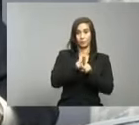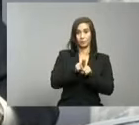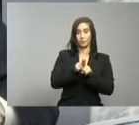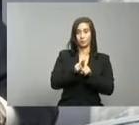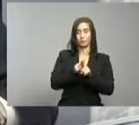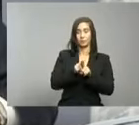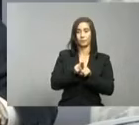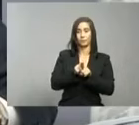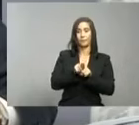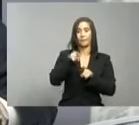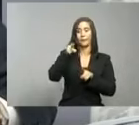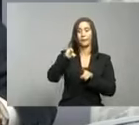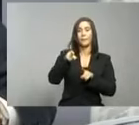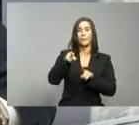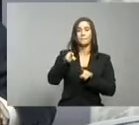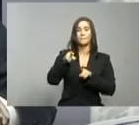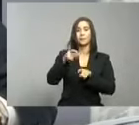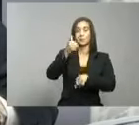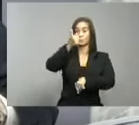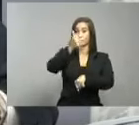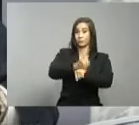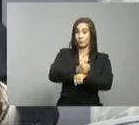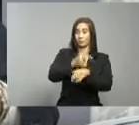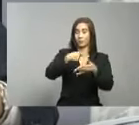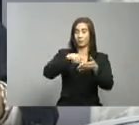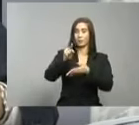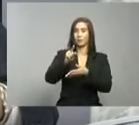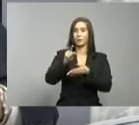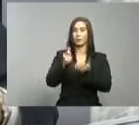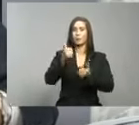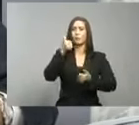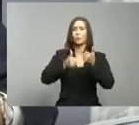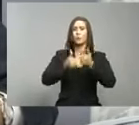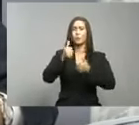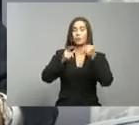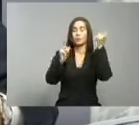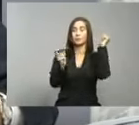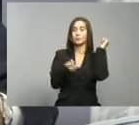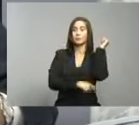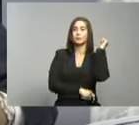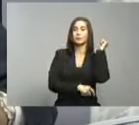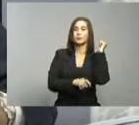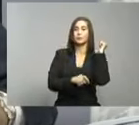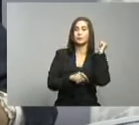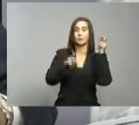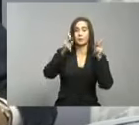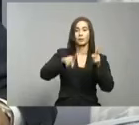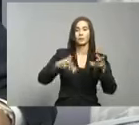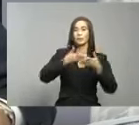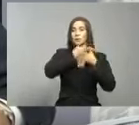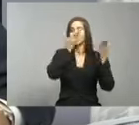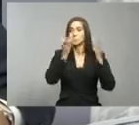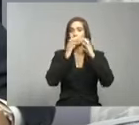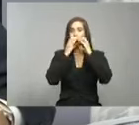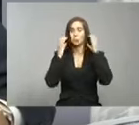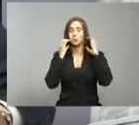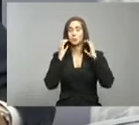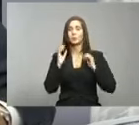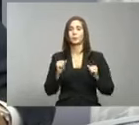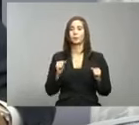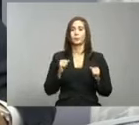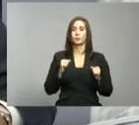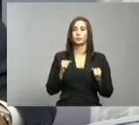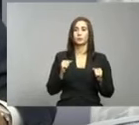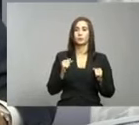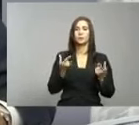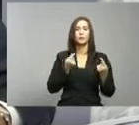implementación de la medida que se ha tomado, entre ellas el procedimiento que se seguirá para llevar a cabo